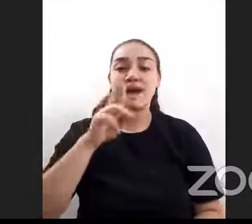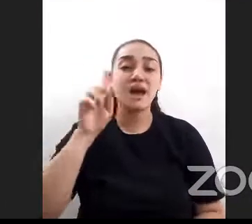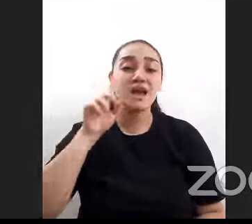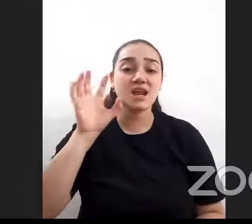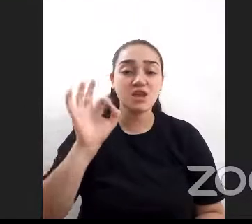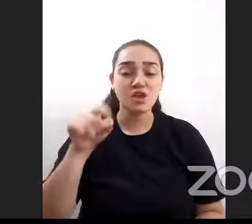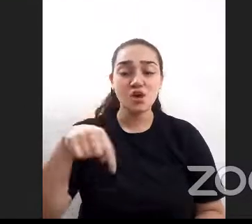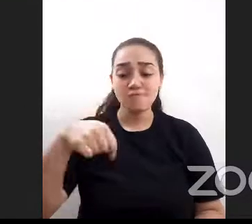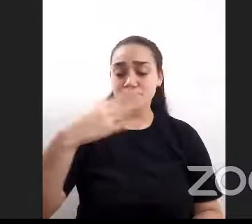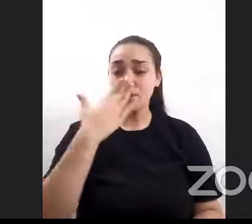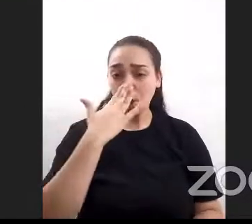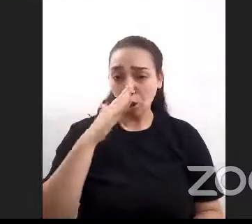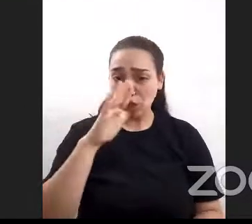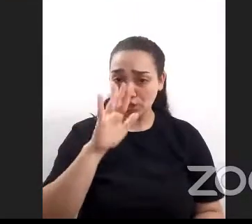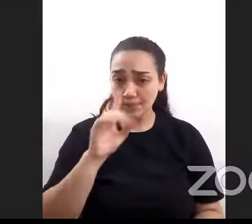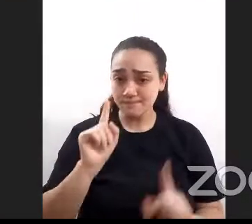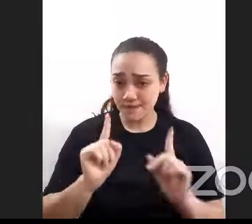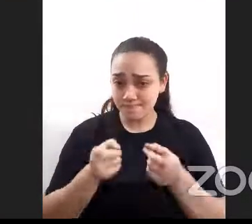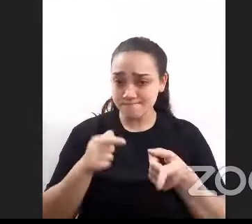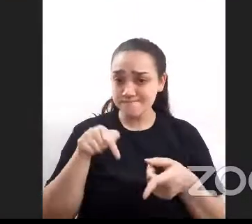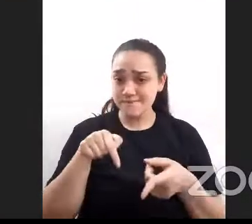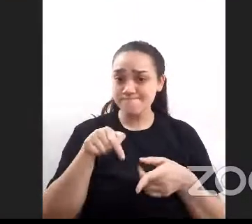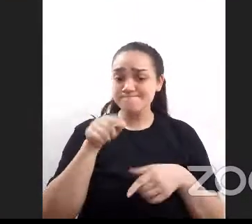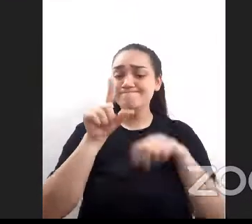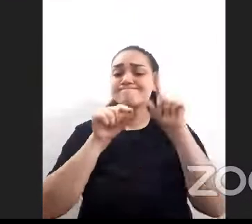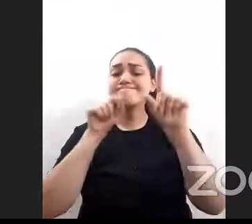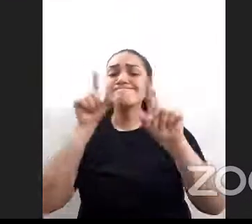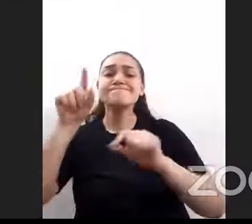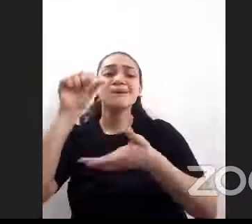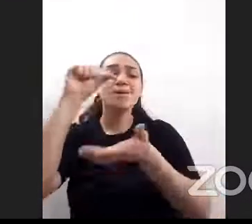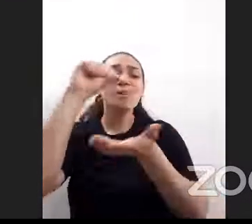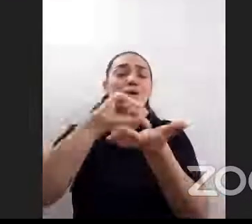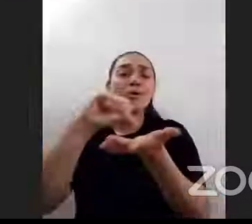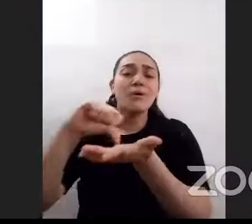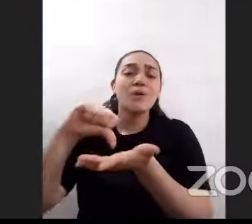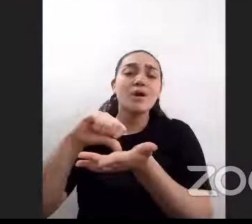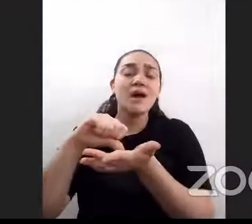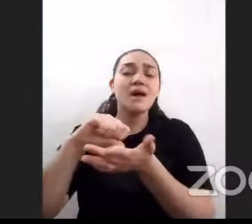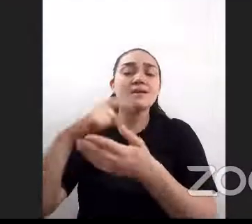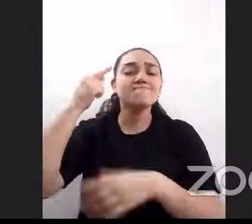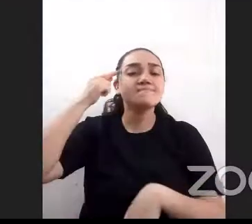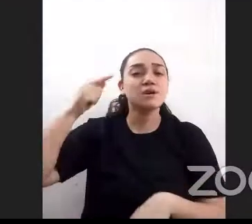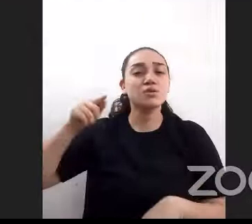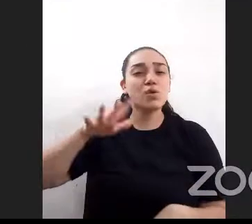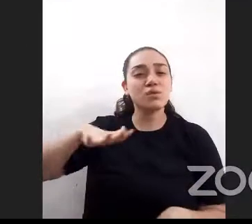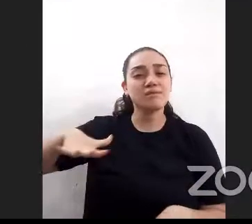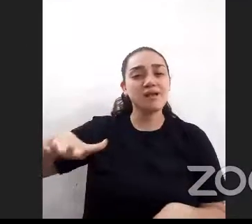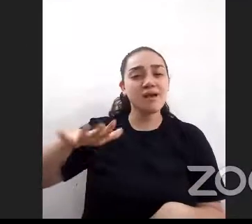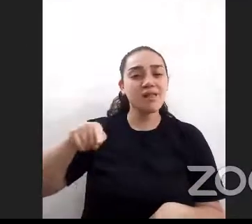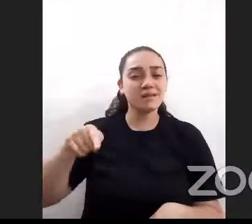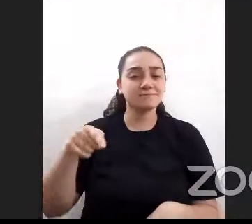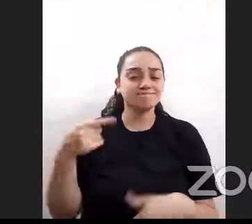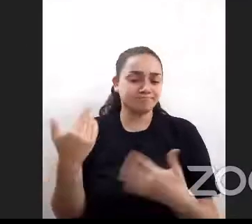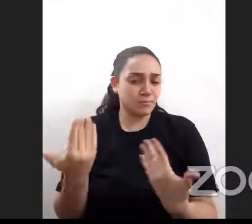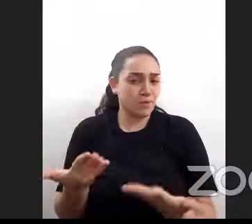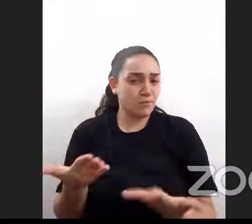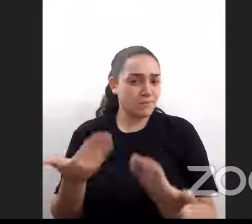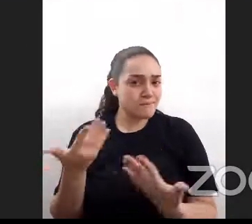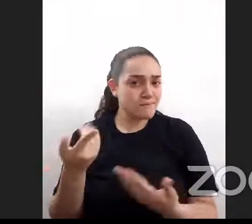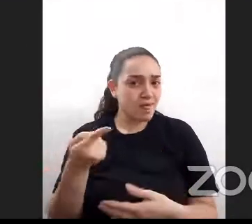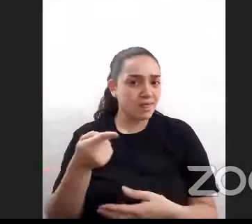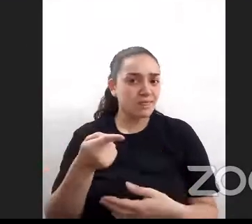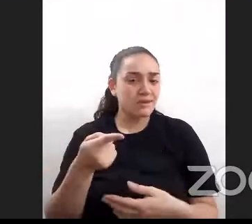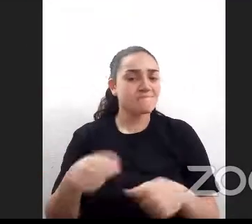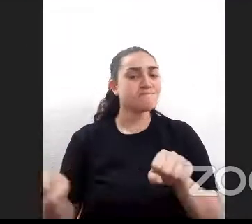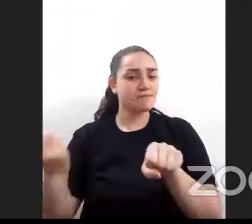buscando lugares para elegir más cercano a áreas rurales donde obviamente hay necesidades de conectividad y ahí